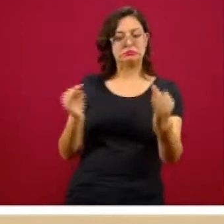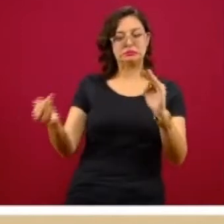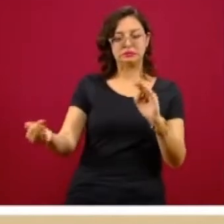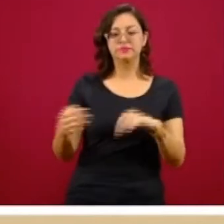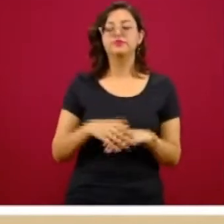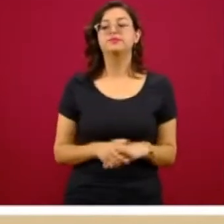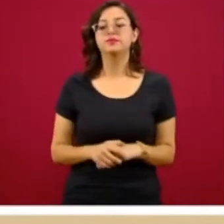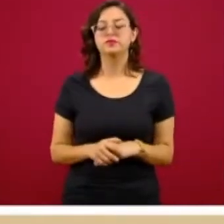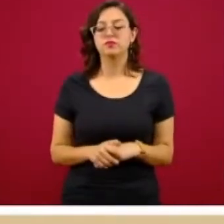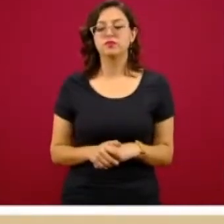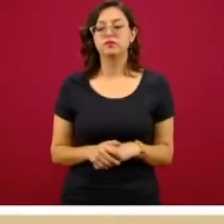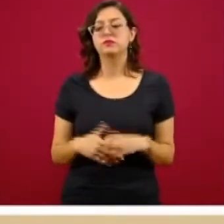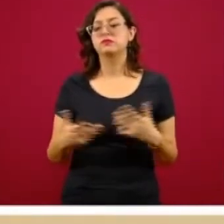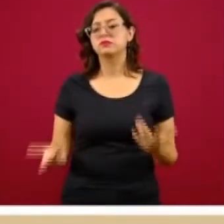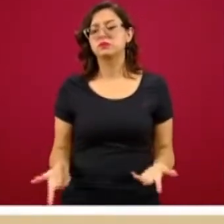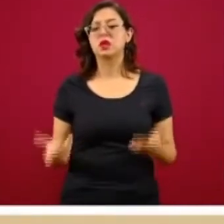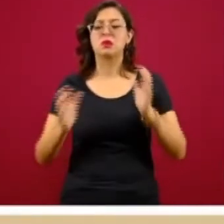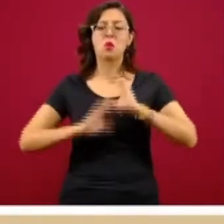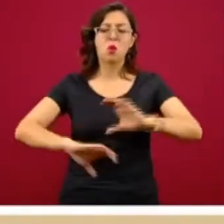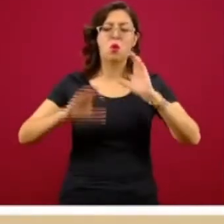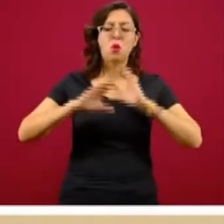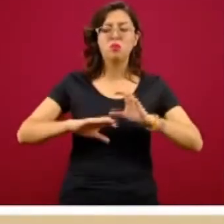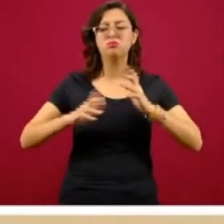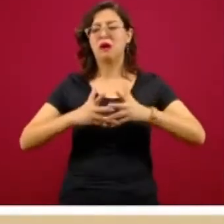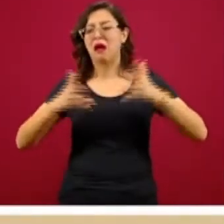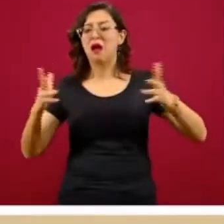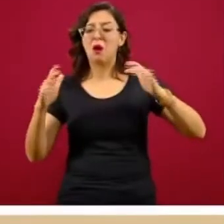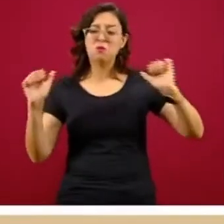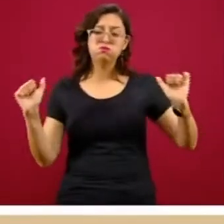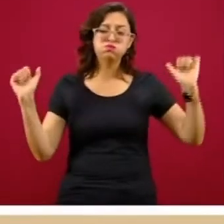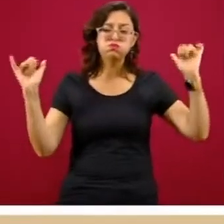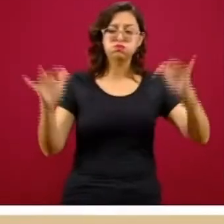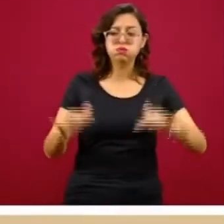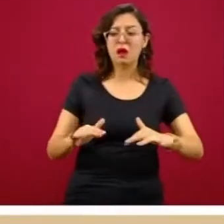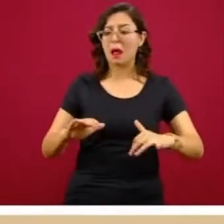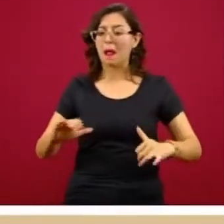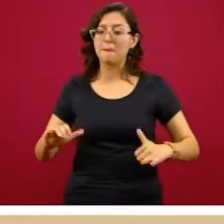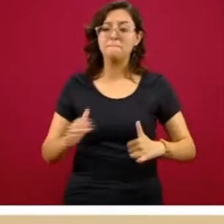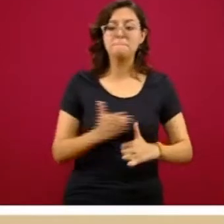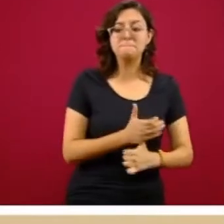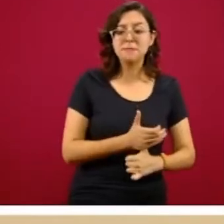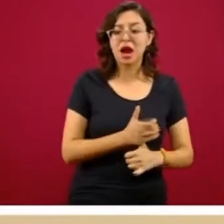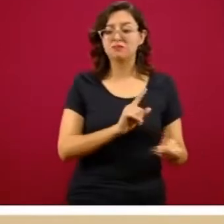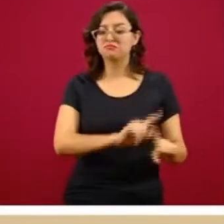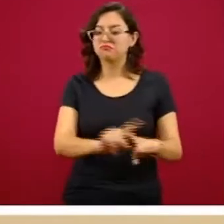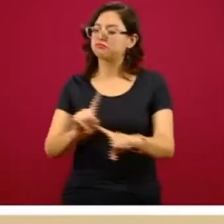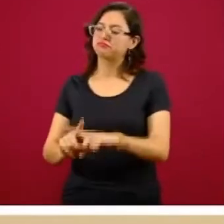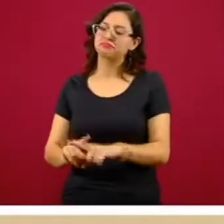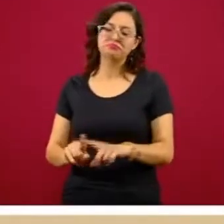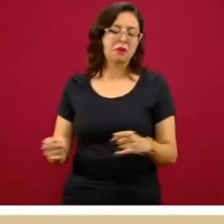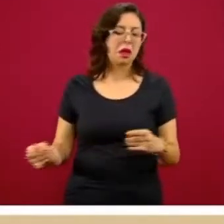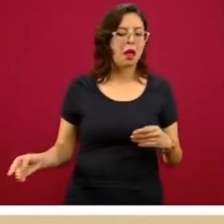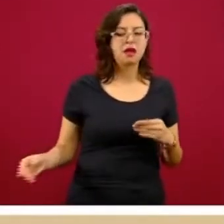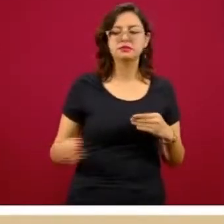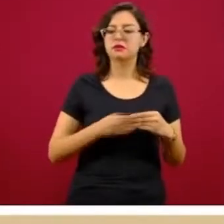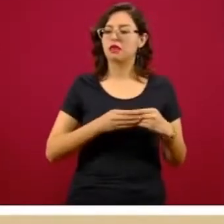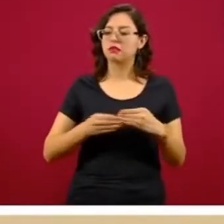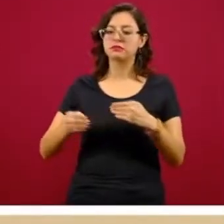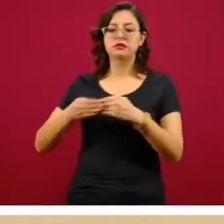La Secretaría de Salud Federal informó este jueves 18 de junio que los contagios por COVID-19 acumulados son 165